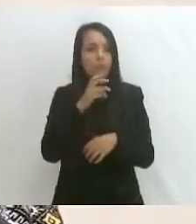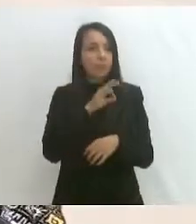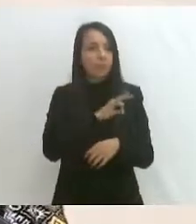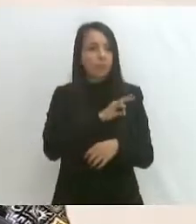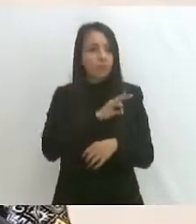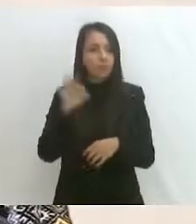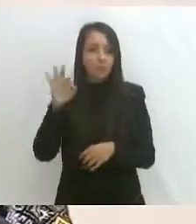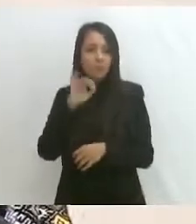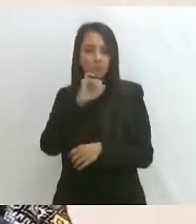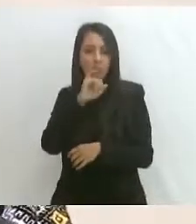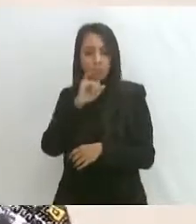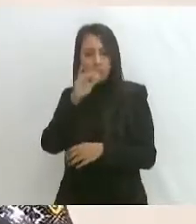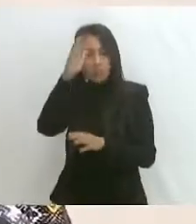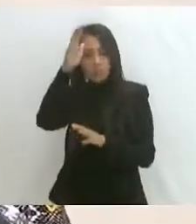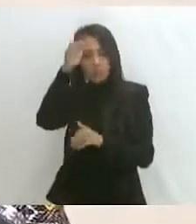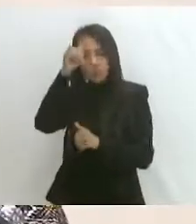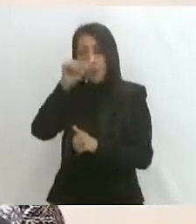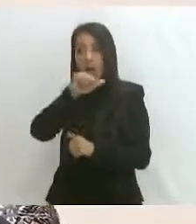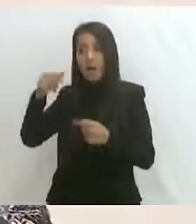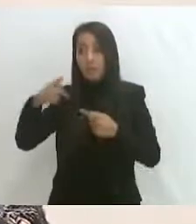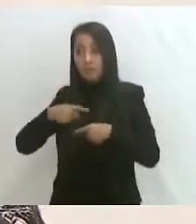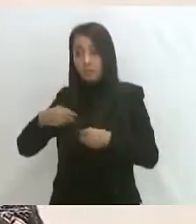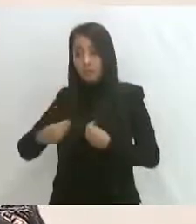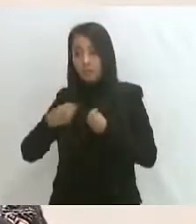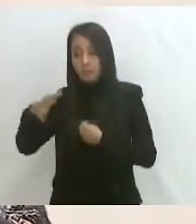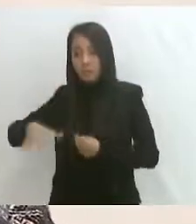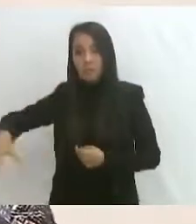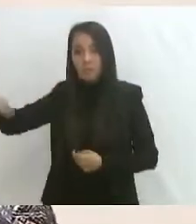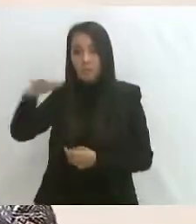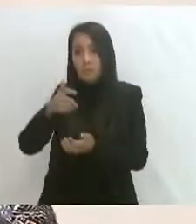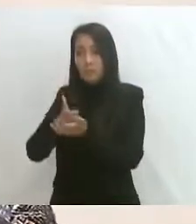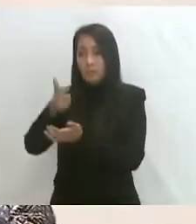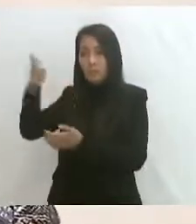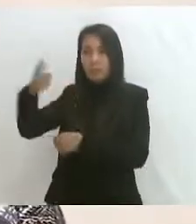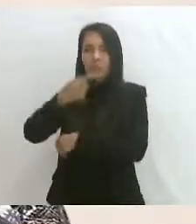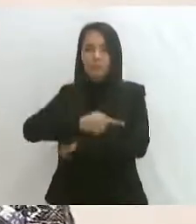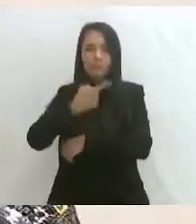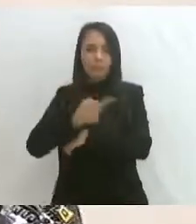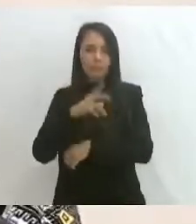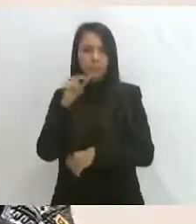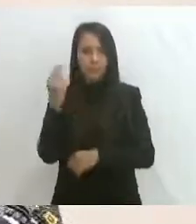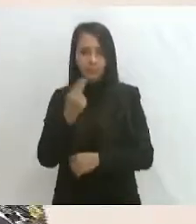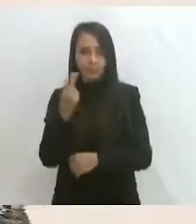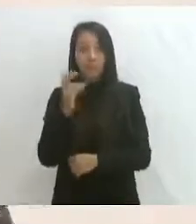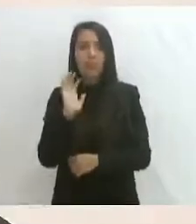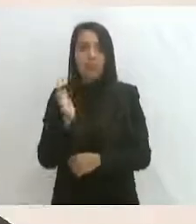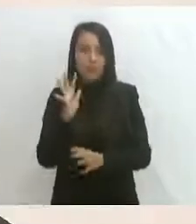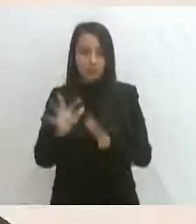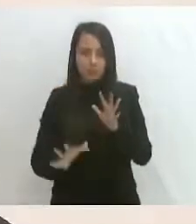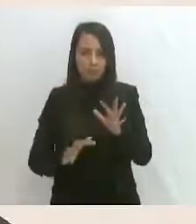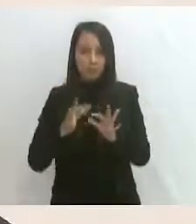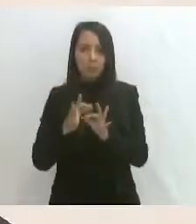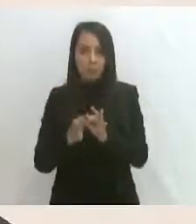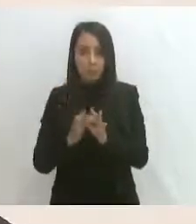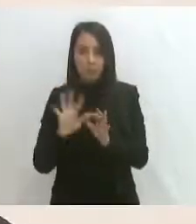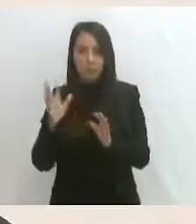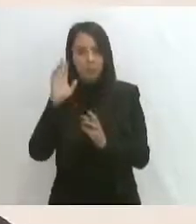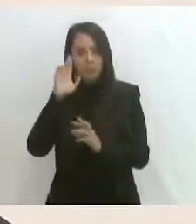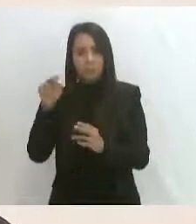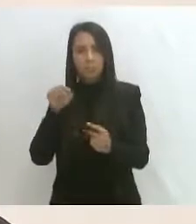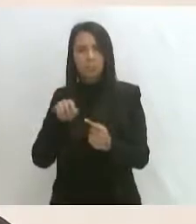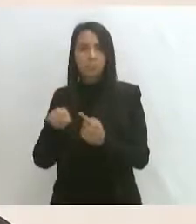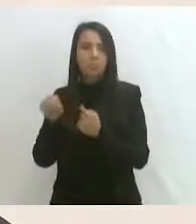los residentes de esta área, cosa que también ya se cumplió y se está llevando a cabo. Por su parte, Capufe, el